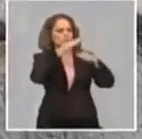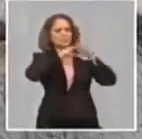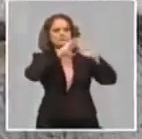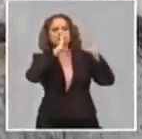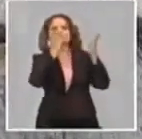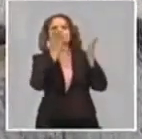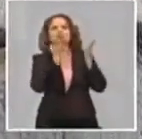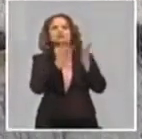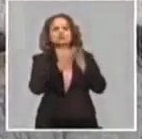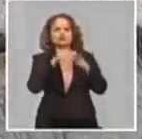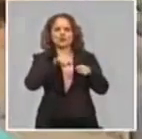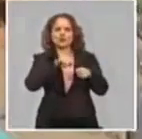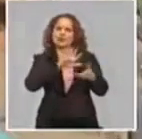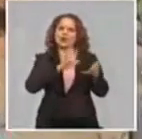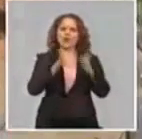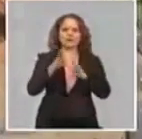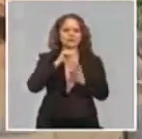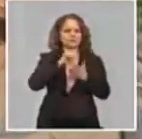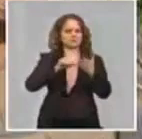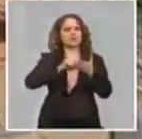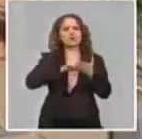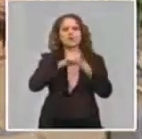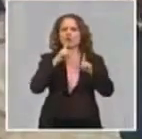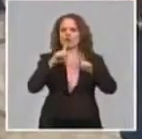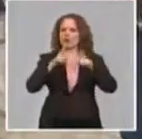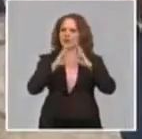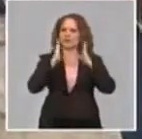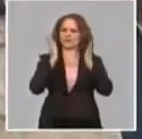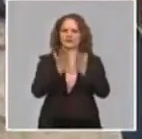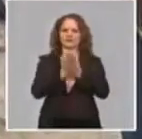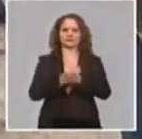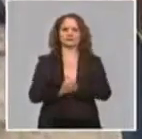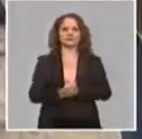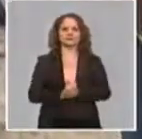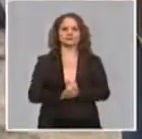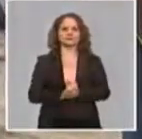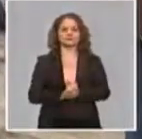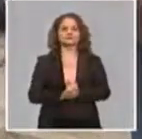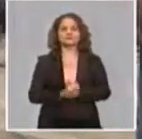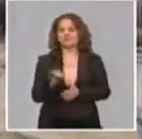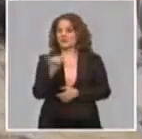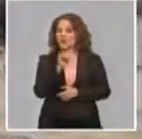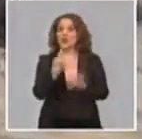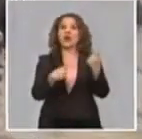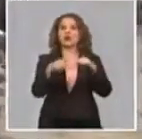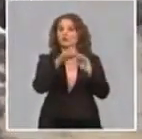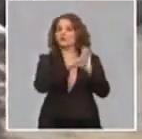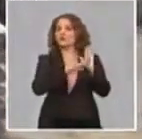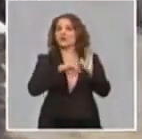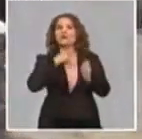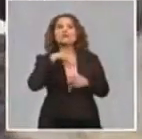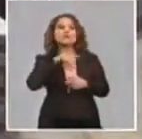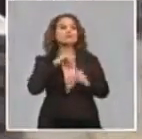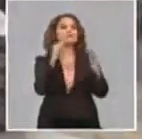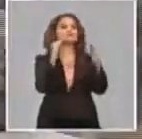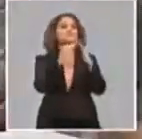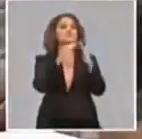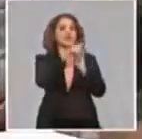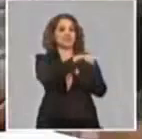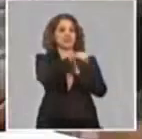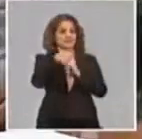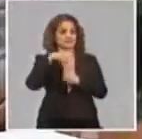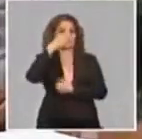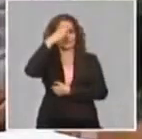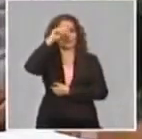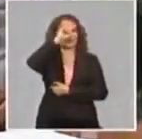50%. También veremos algunos programas que son priorizados al país, como el programa de la vivienda, que debemos tener